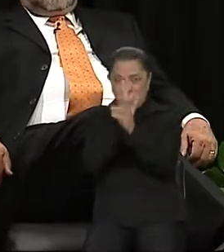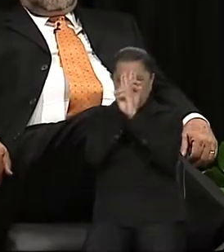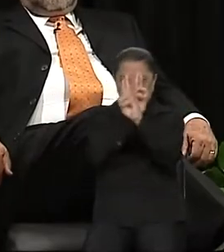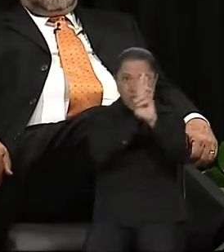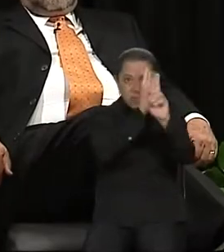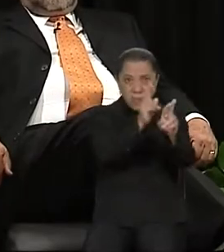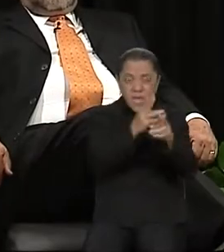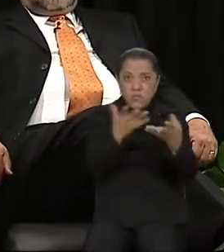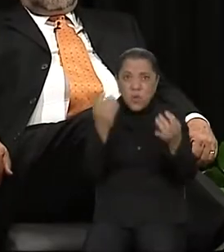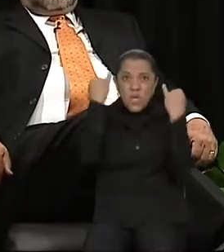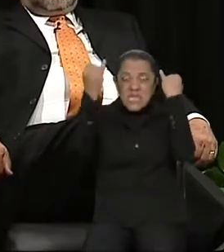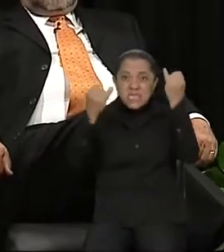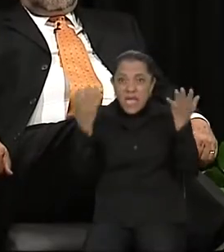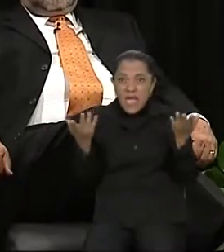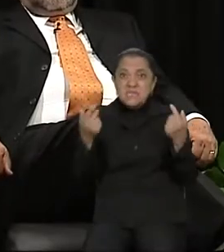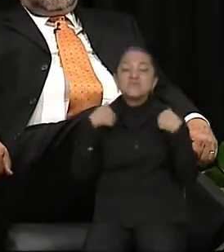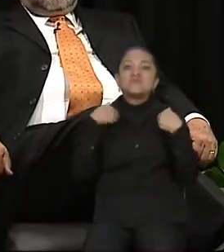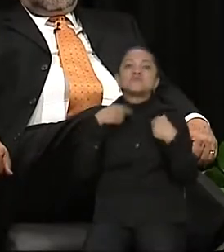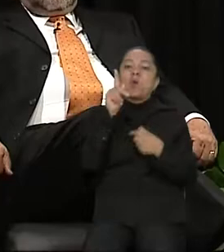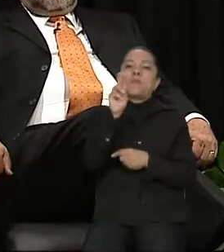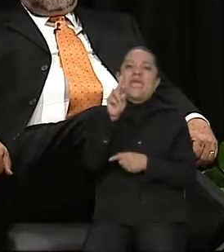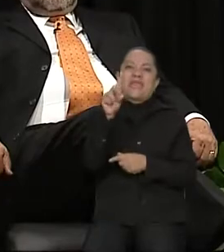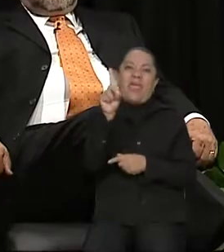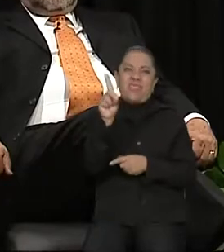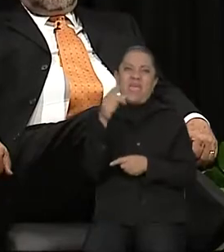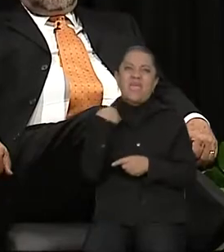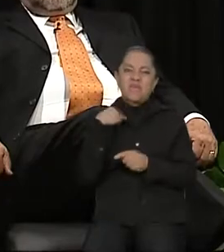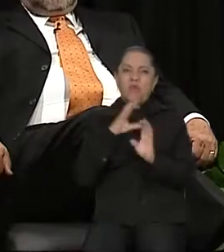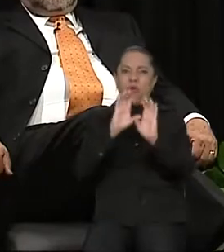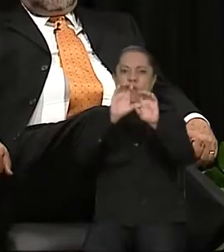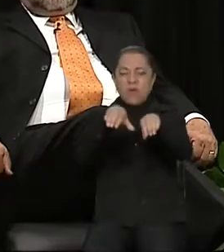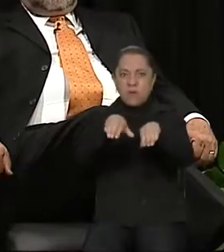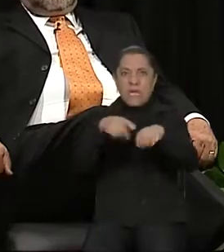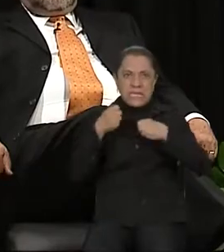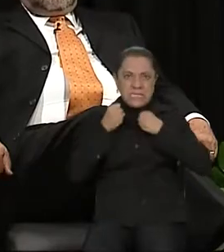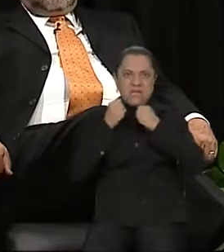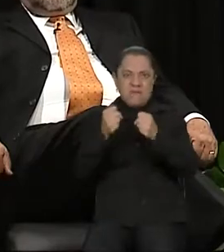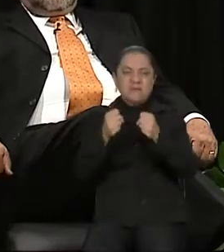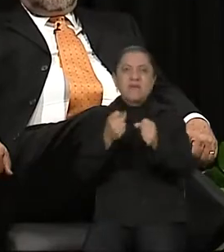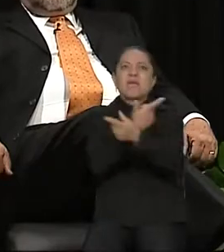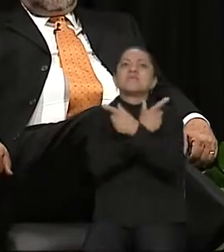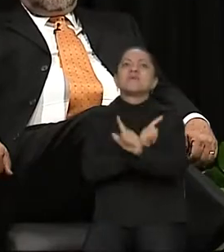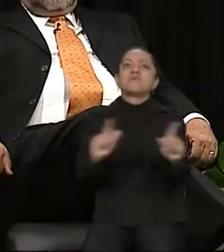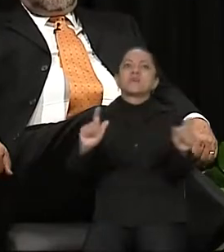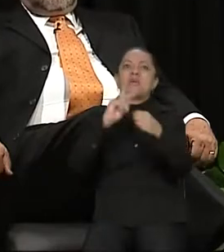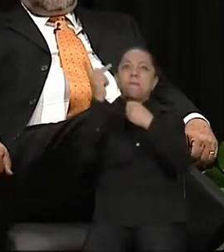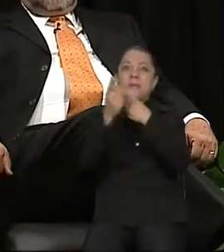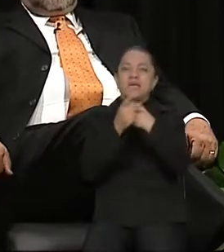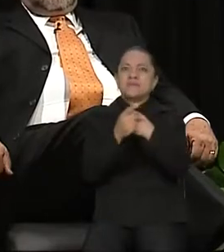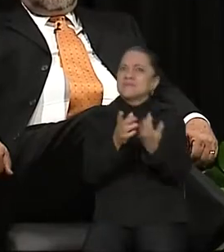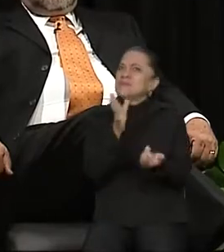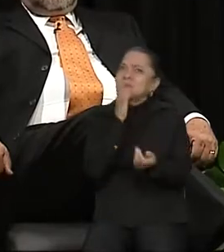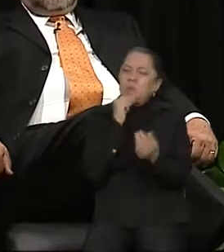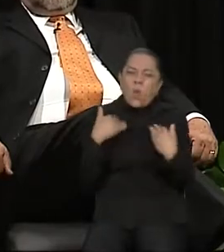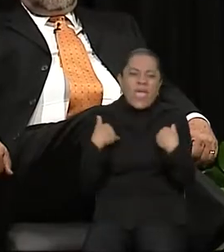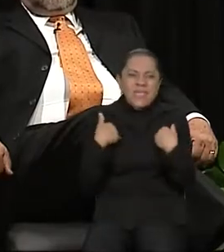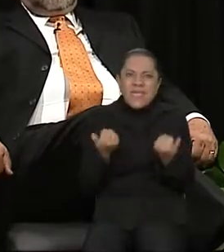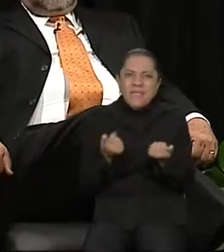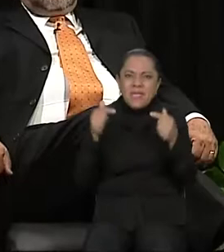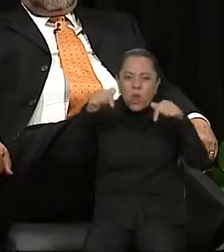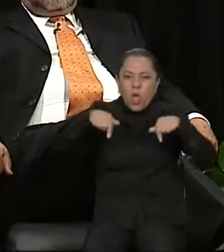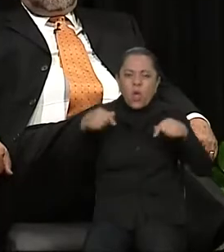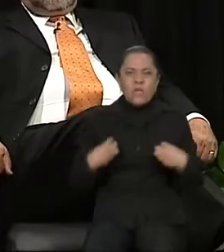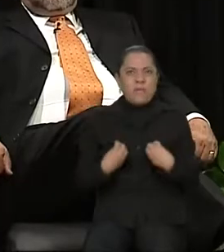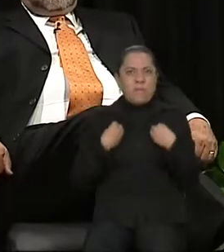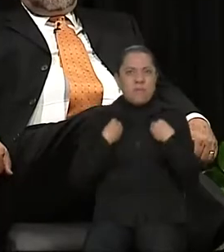es una fuerza que ha sustentado, sin duda, la democratización del país. No se puede entender lo que hoy vivimos, la conformación de una